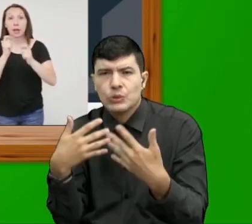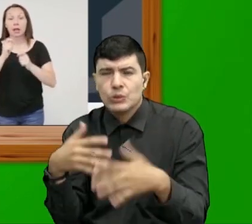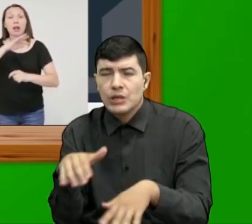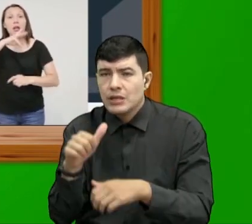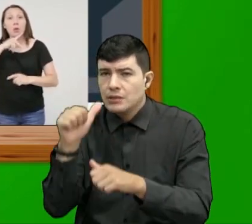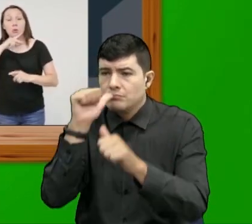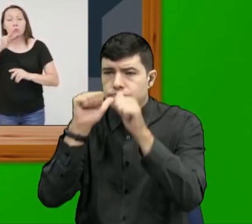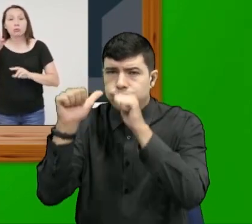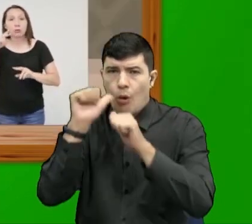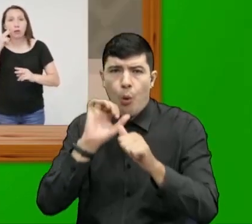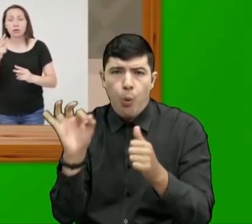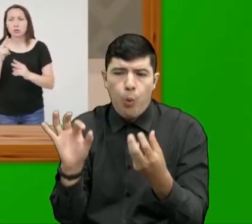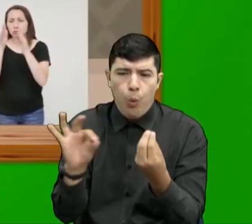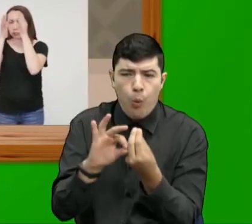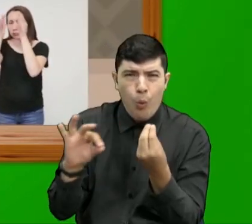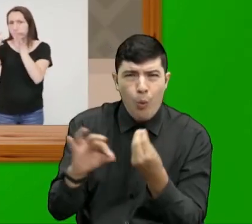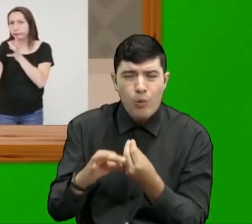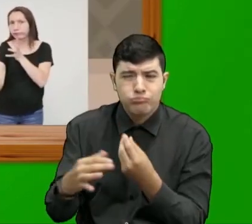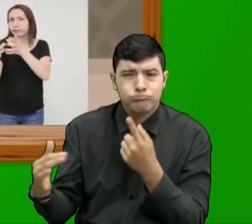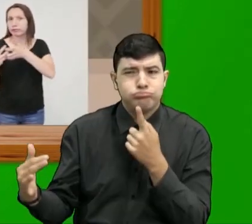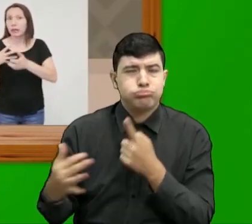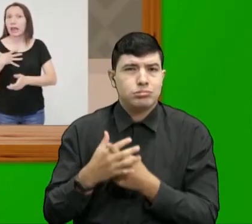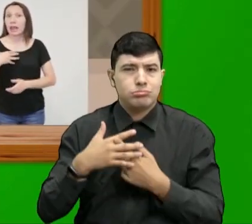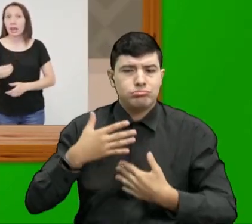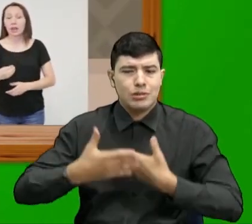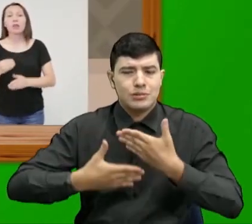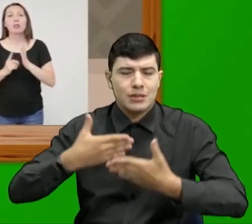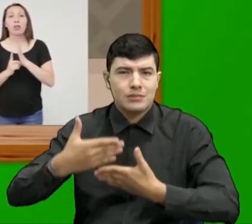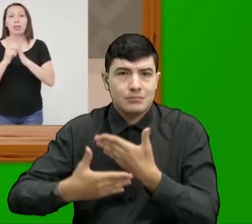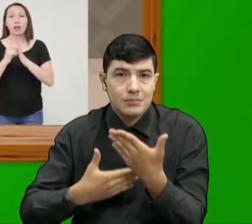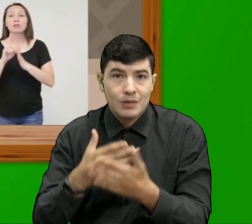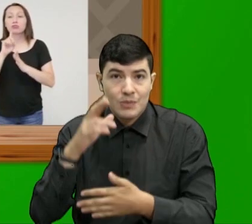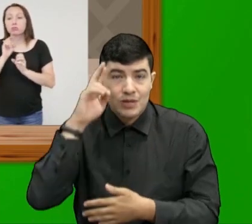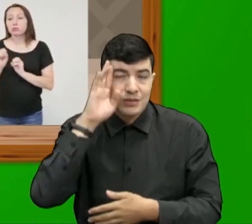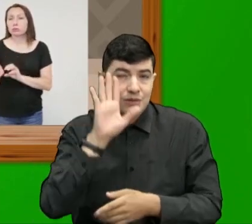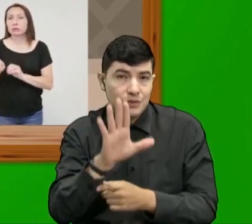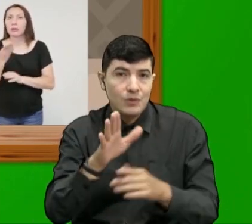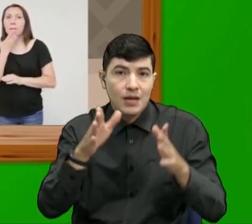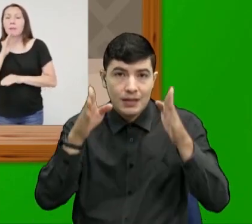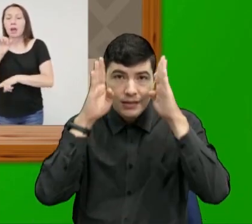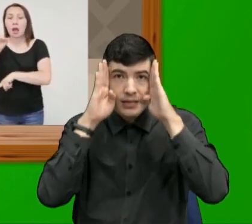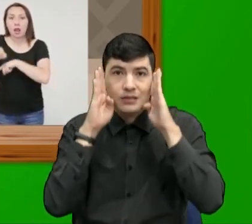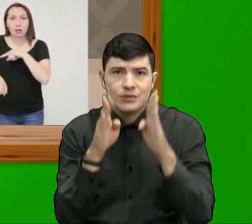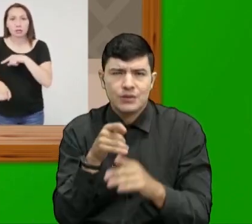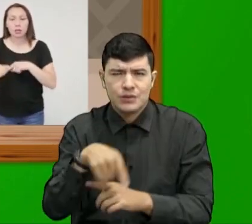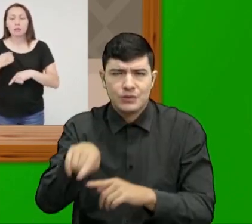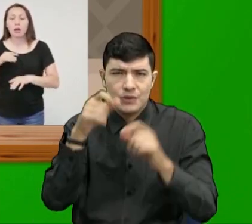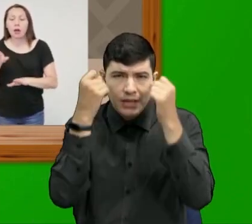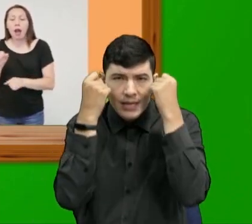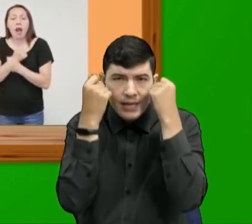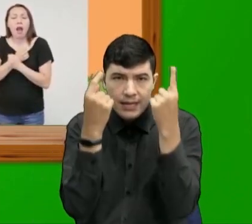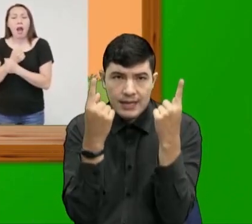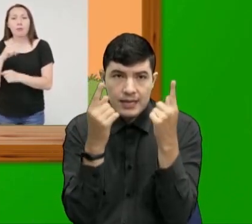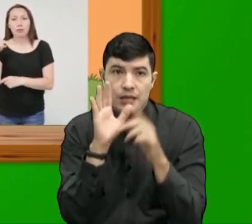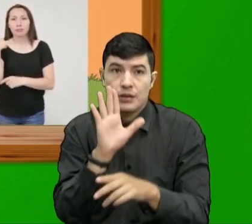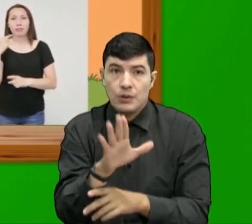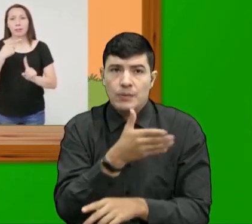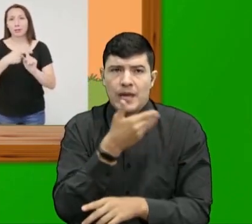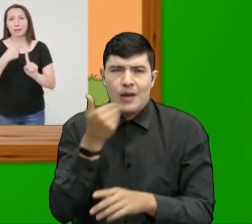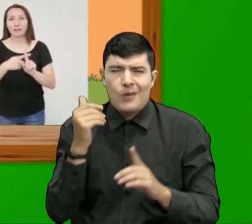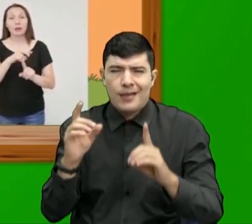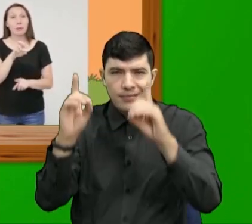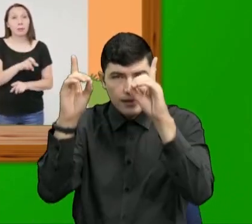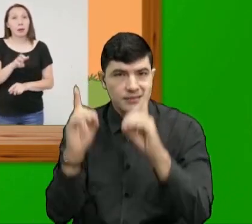alcohol y las drogas en cada etapa del crecimiento. Presta mucha atención para que lo entiendas y así tomes las mejores